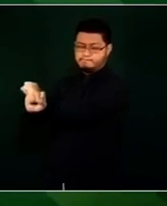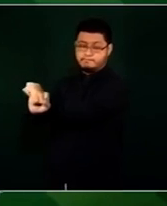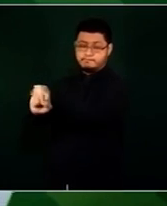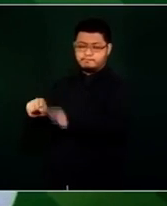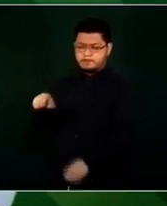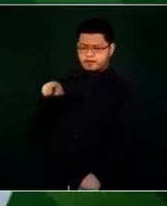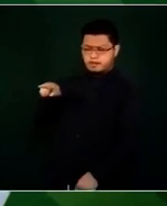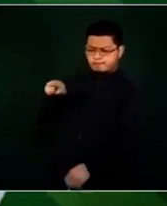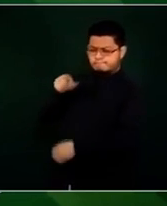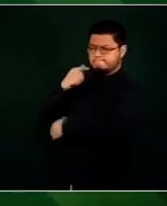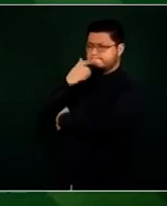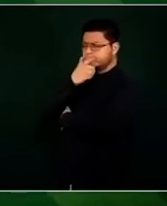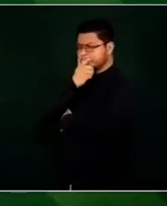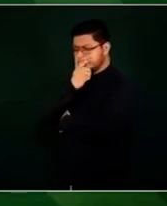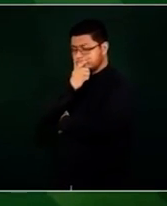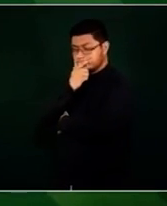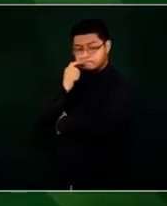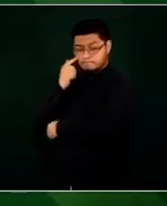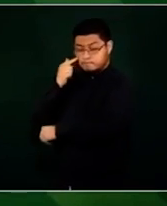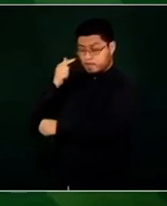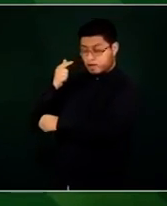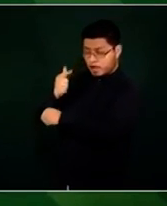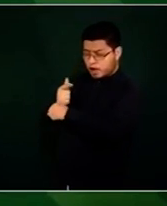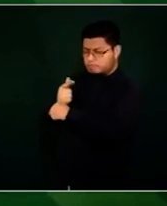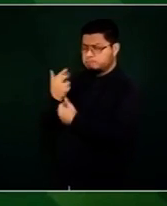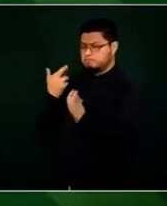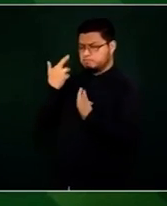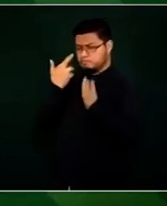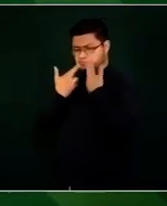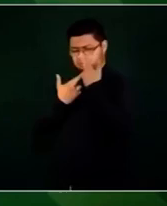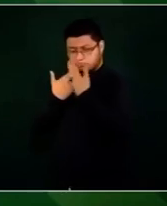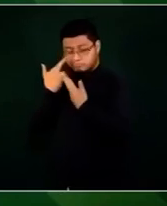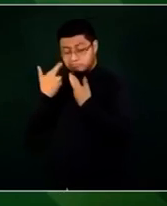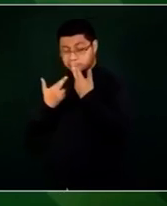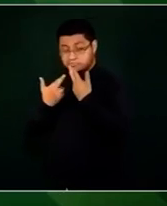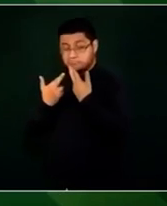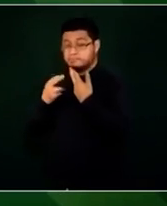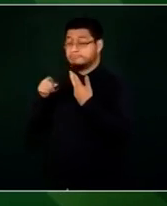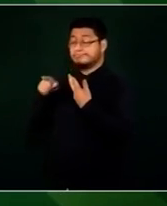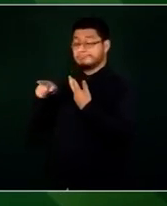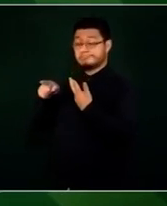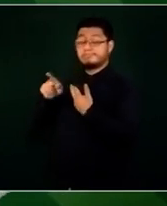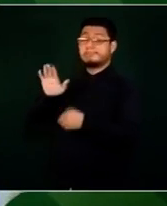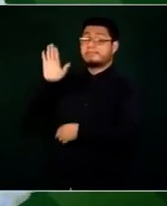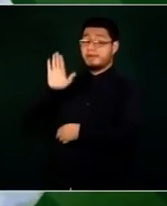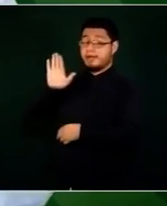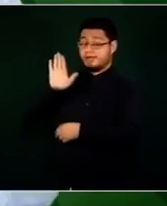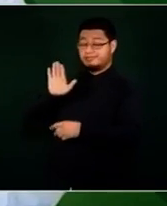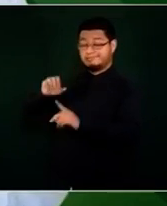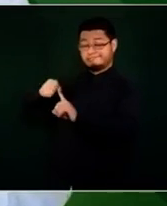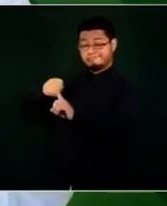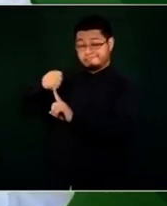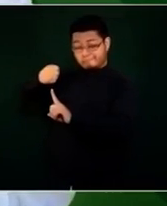indicios de que fue vejado y perdió la vida